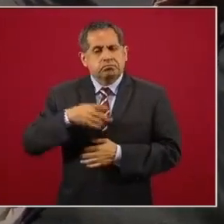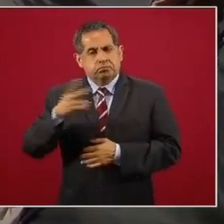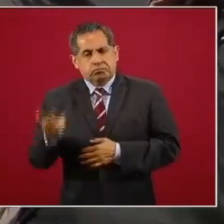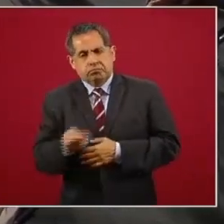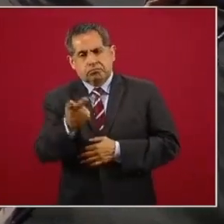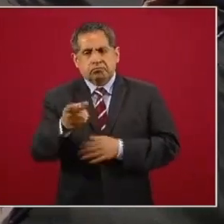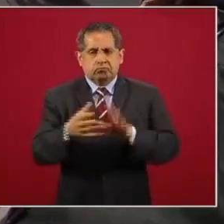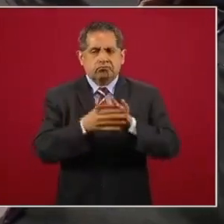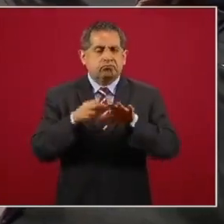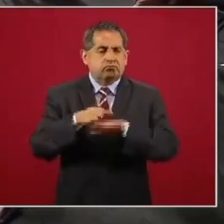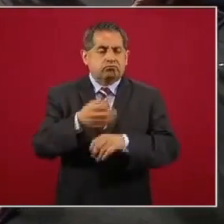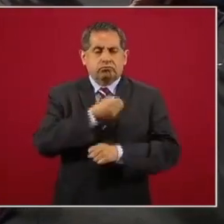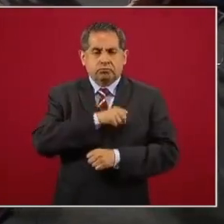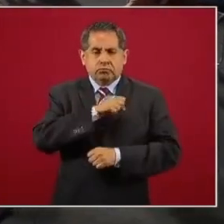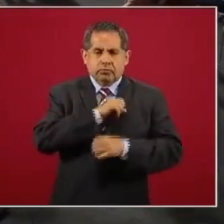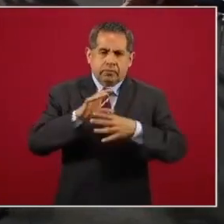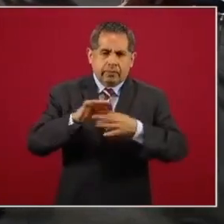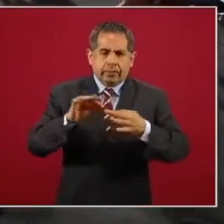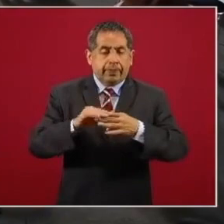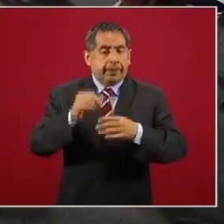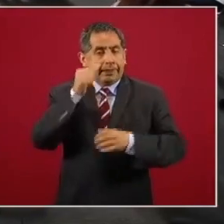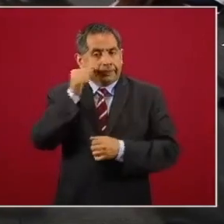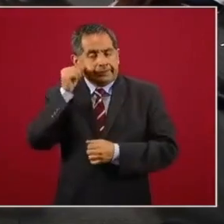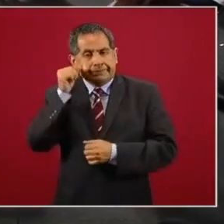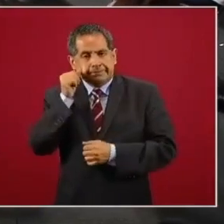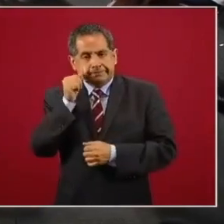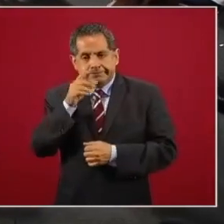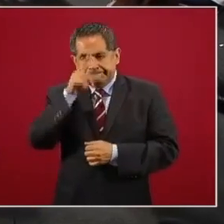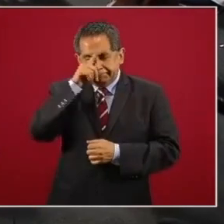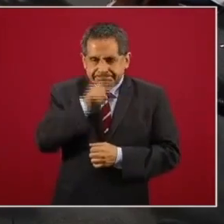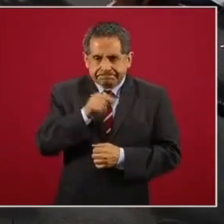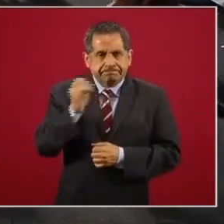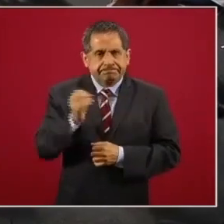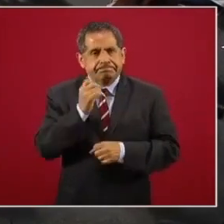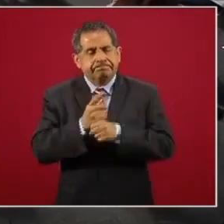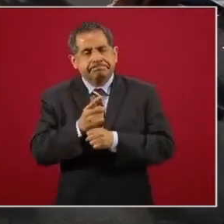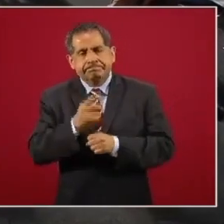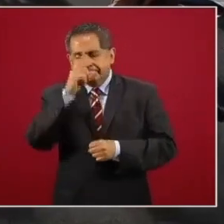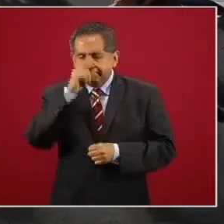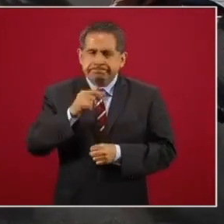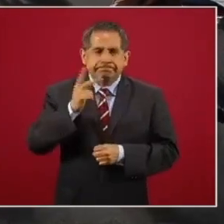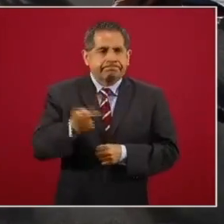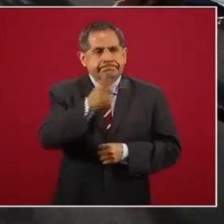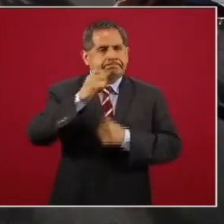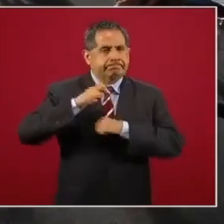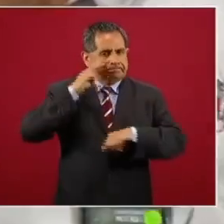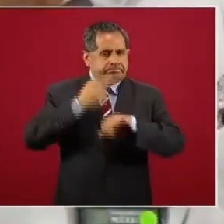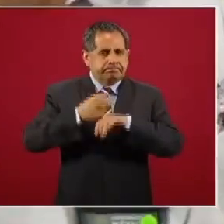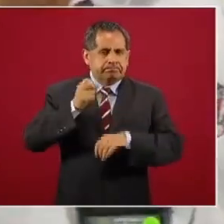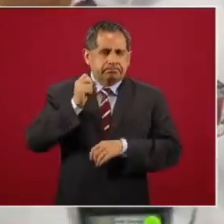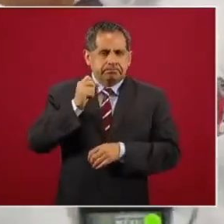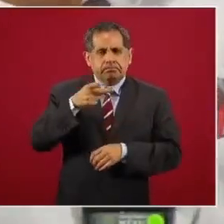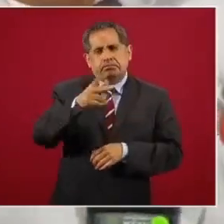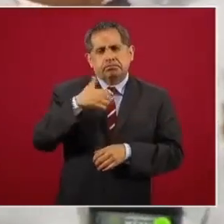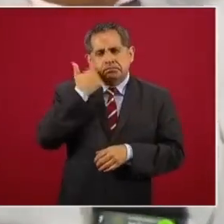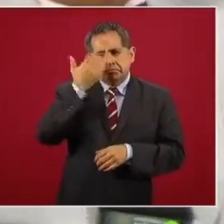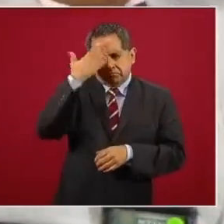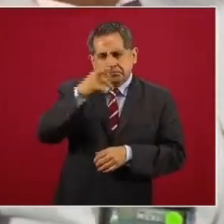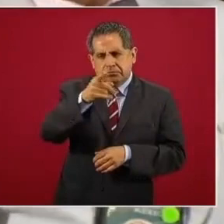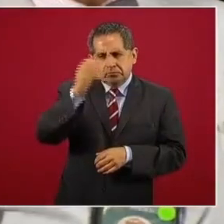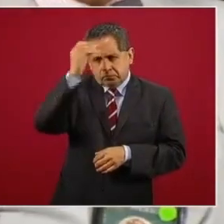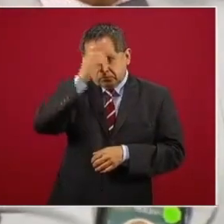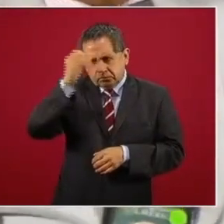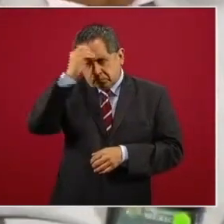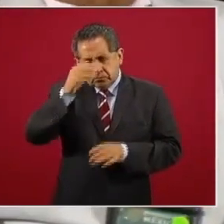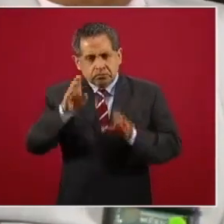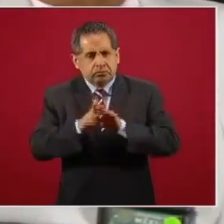a la cuestión de salud. Ayer no tuve la oportunidad de hacérselo a las autoridades sanitarias. Sin embargo, me gustaría conocer su opinión y